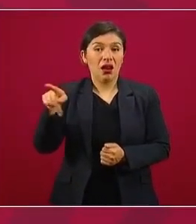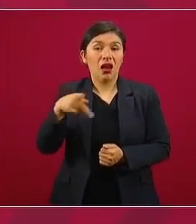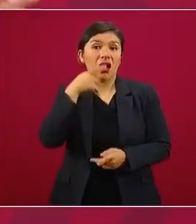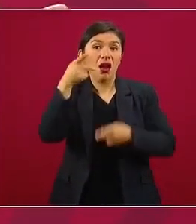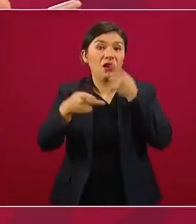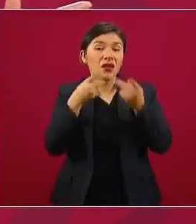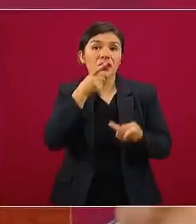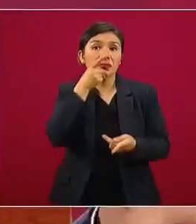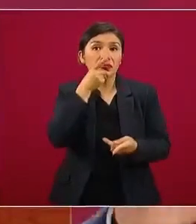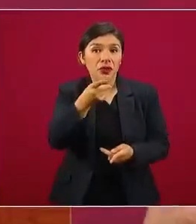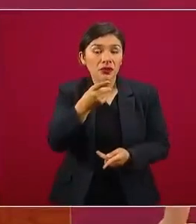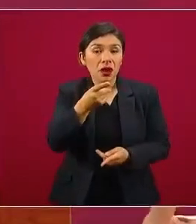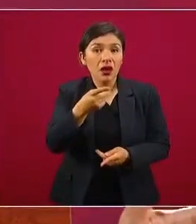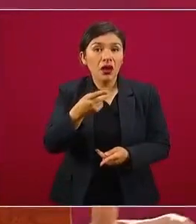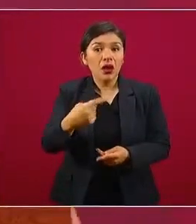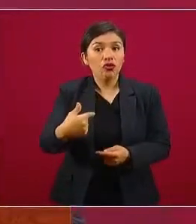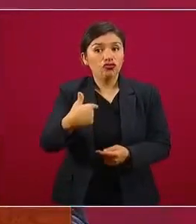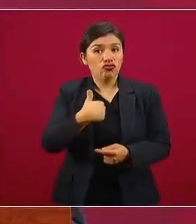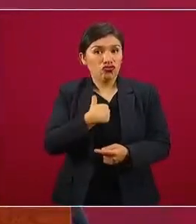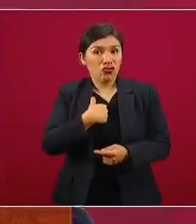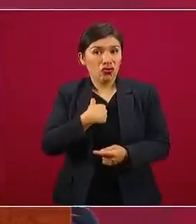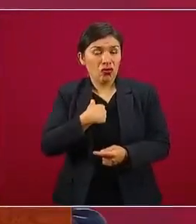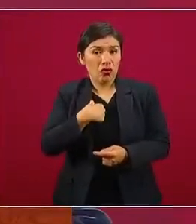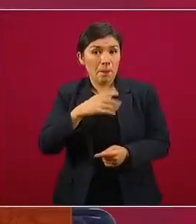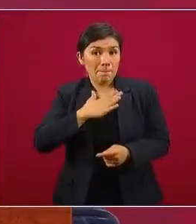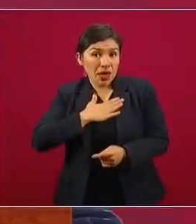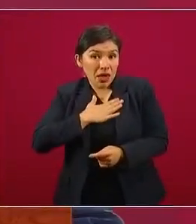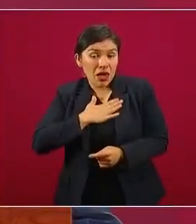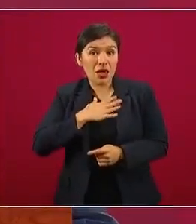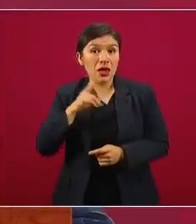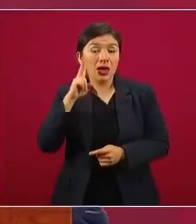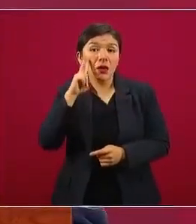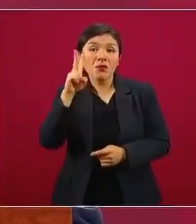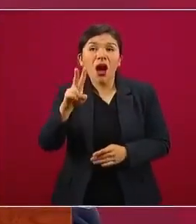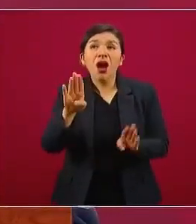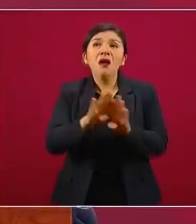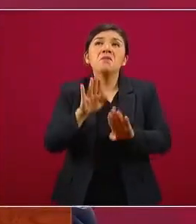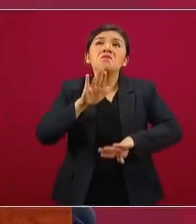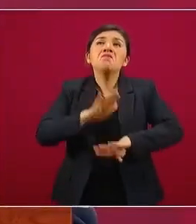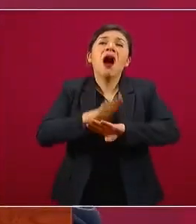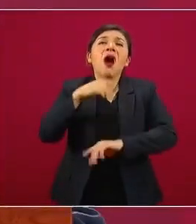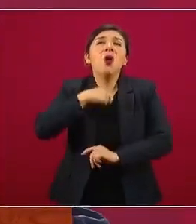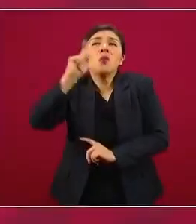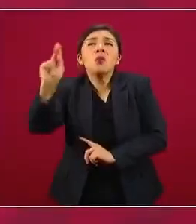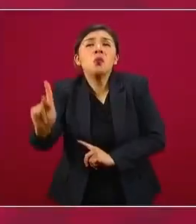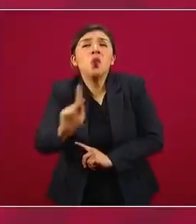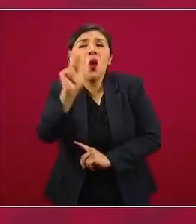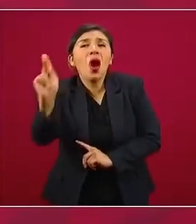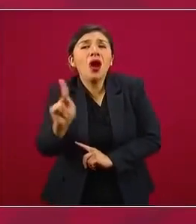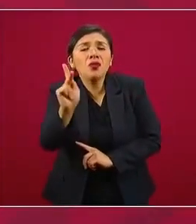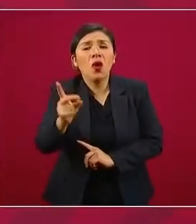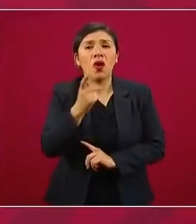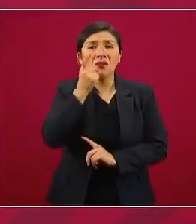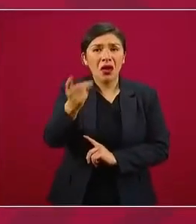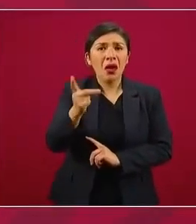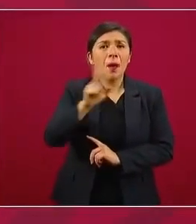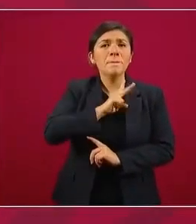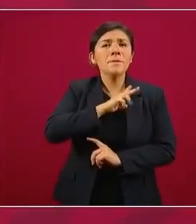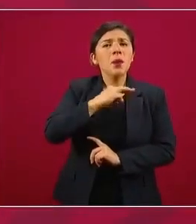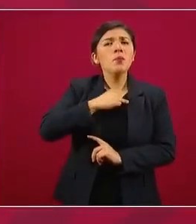yo tenía una concepción pueblerina, hizo referencia a mi municipio,